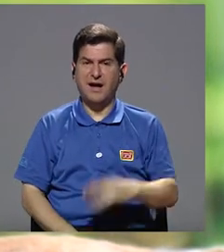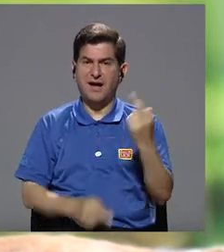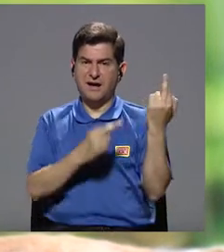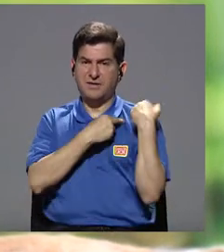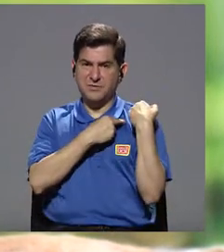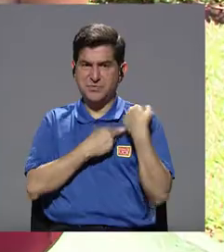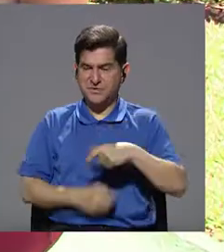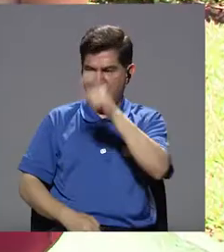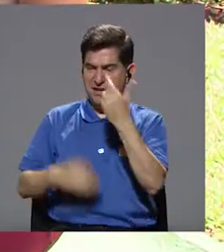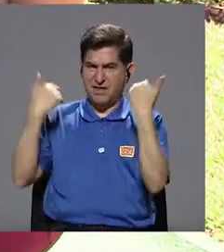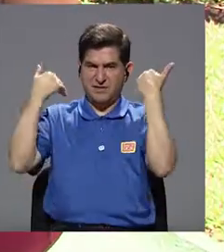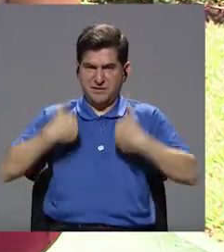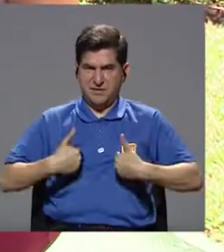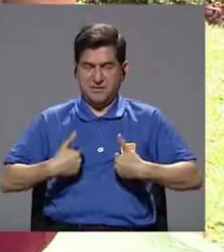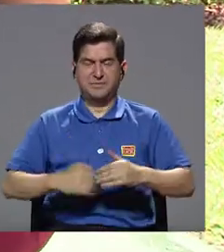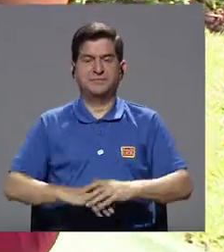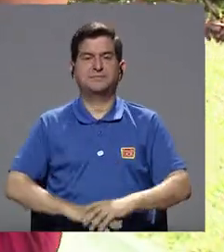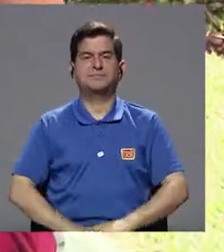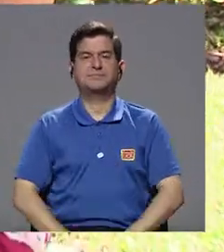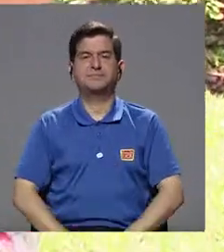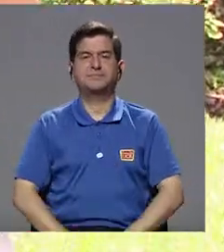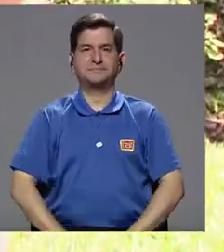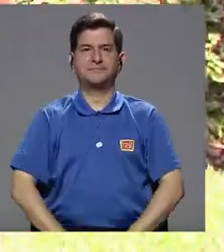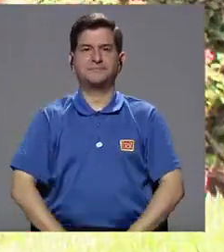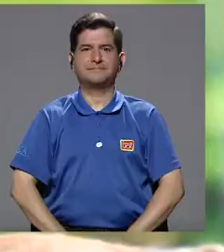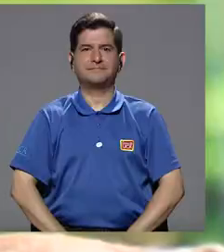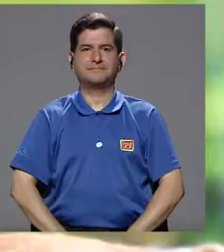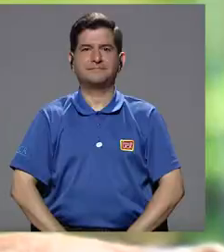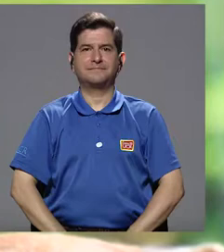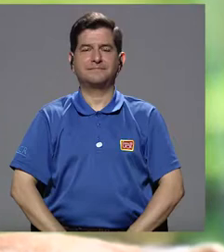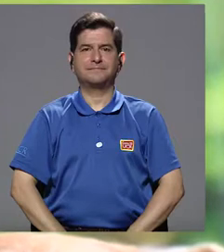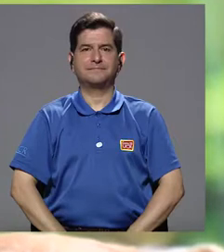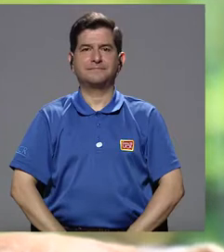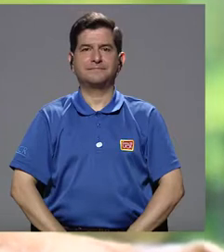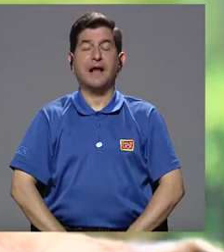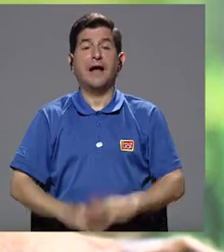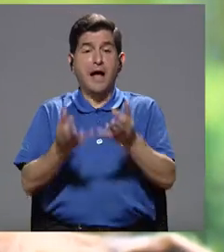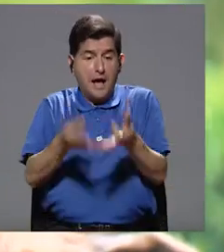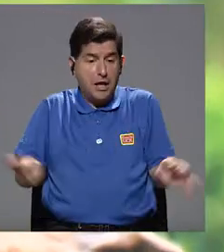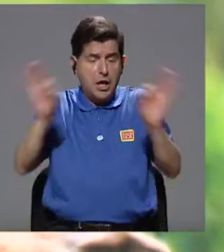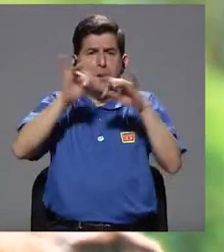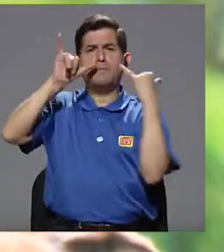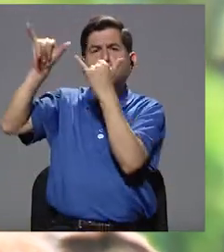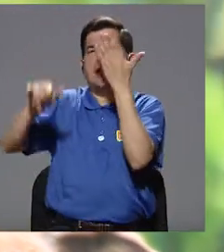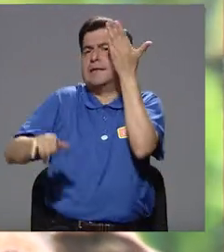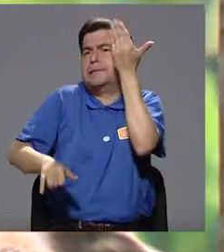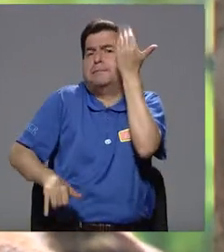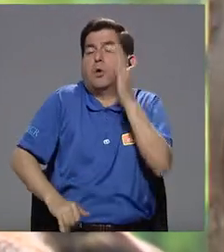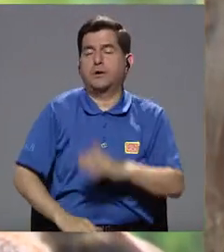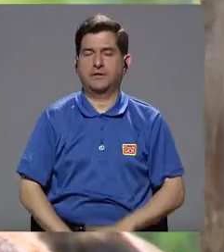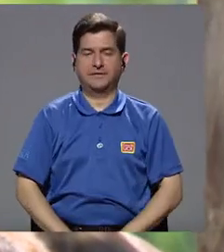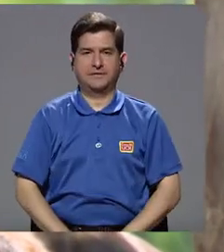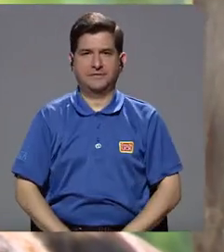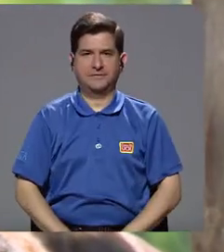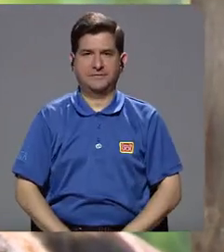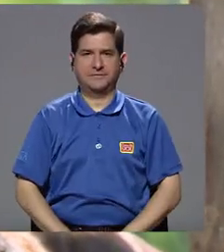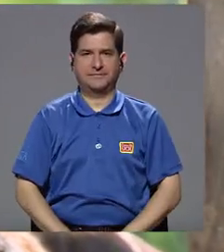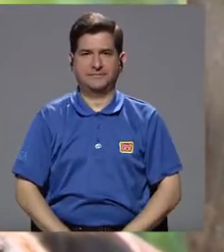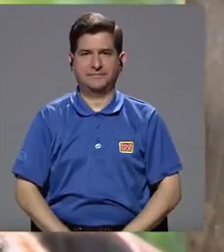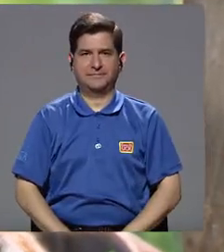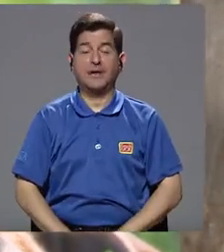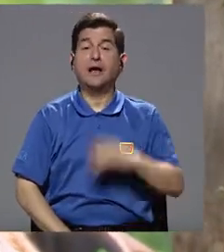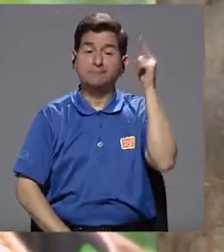es el ser humano, ¿verdad? Totalmente. nos pone. Ok. ¿Por qué es importante denunciar? Entonces,